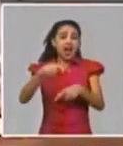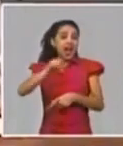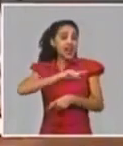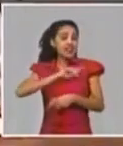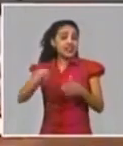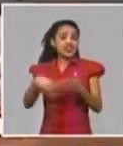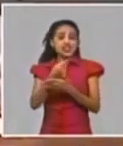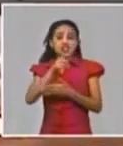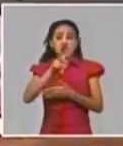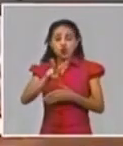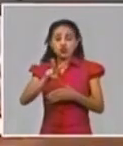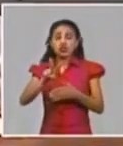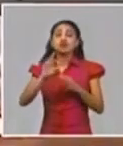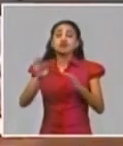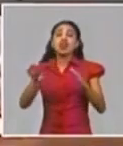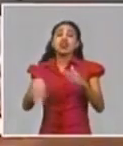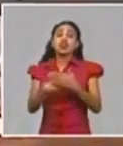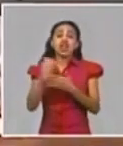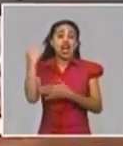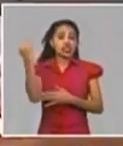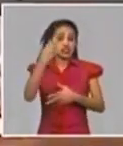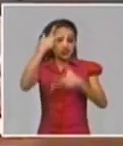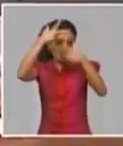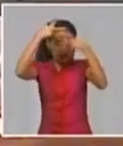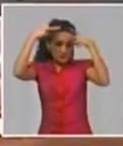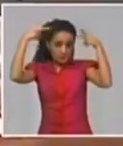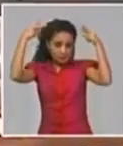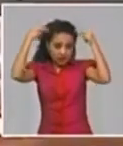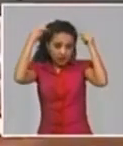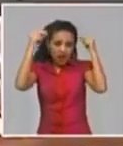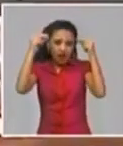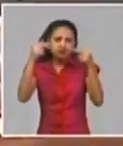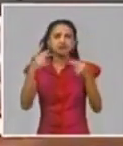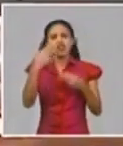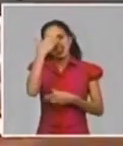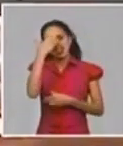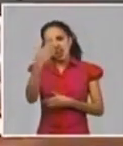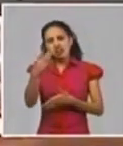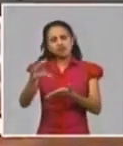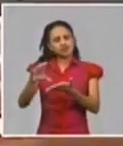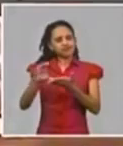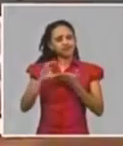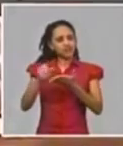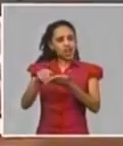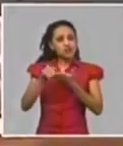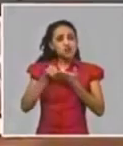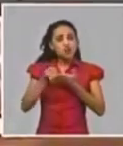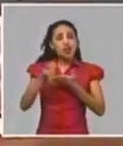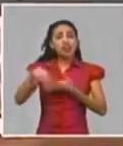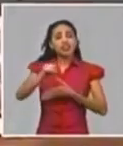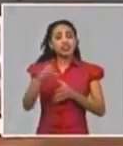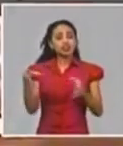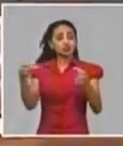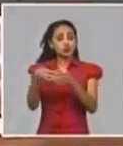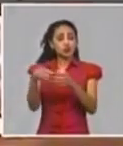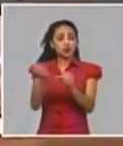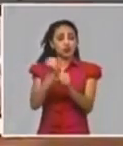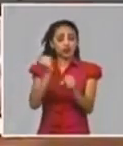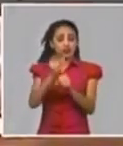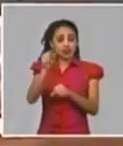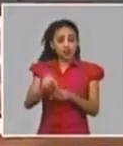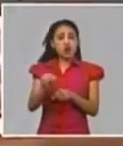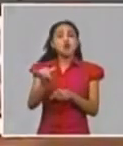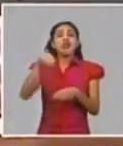Internacional de las Enfermeras. Resaltar la enorme contribución de este personal a la salud y al bienestar, así como en comunidad